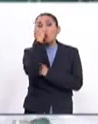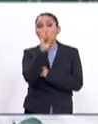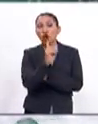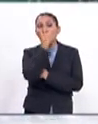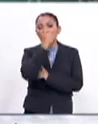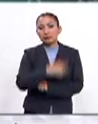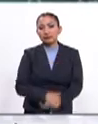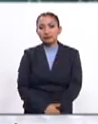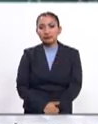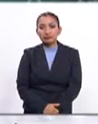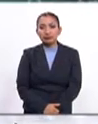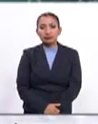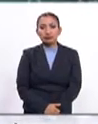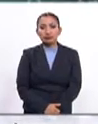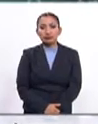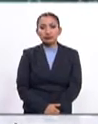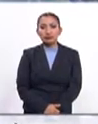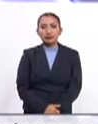por dólar.